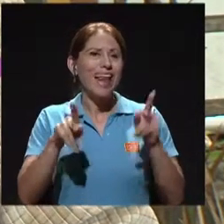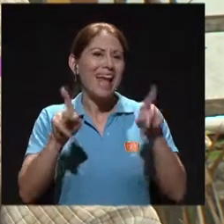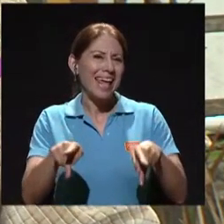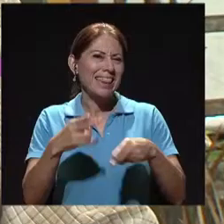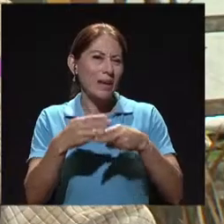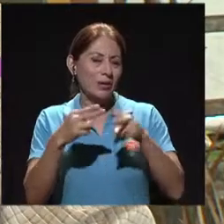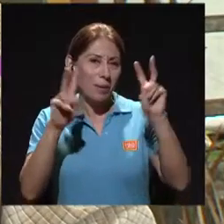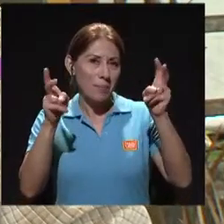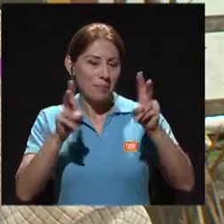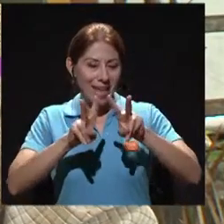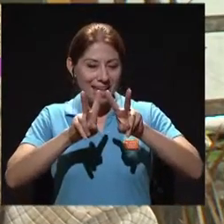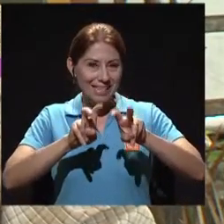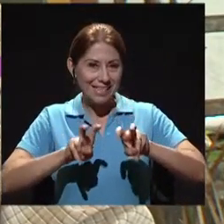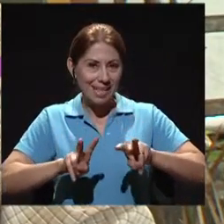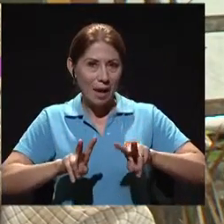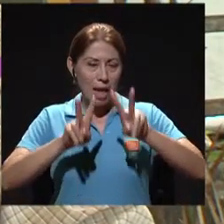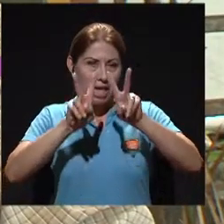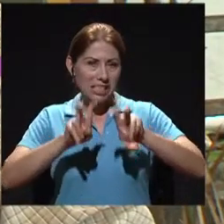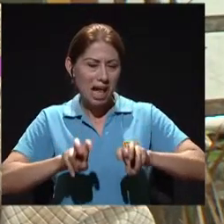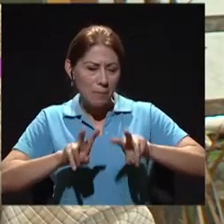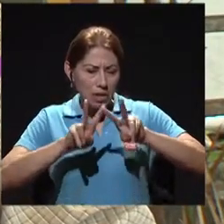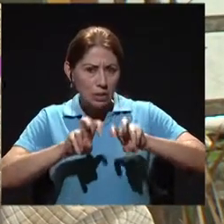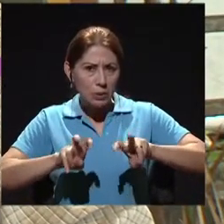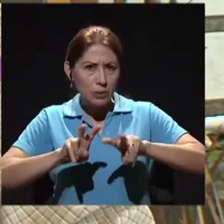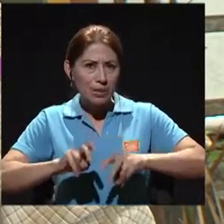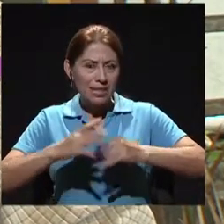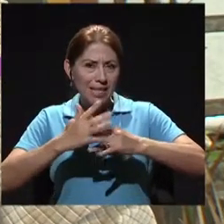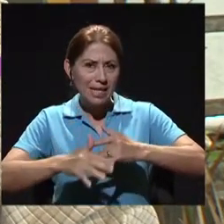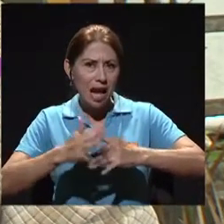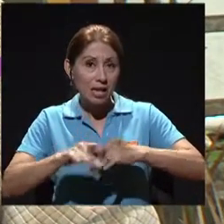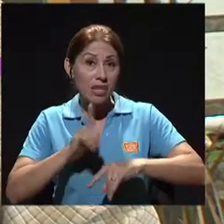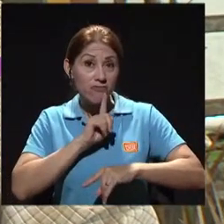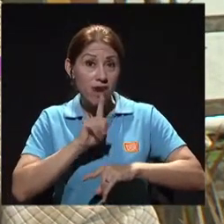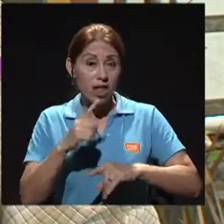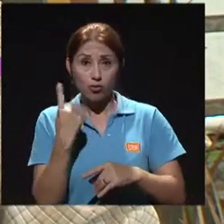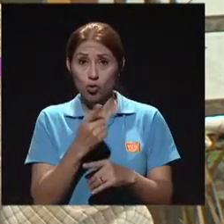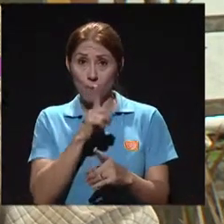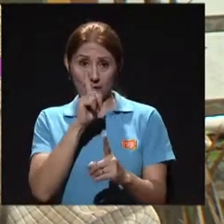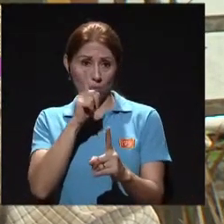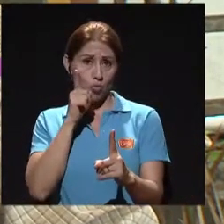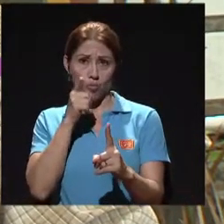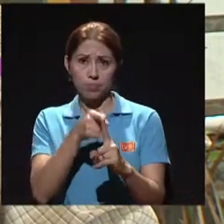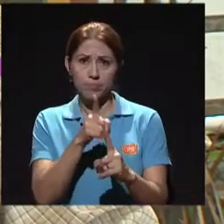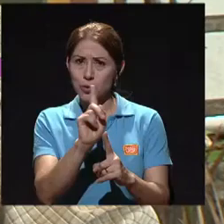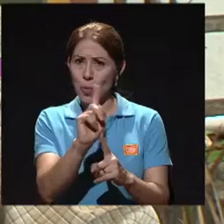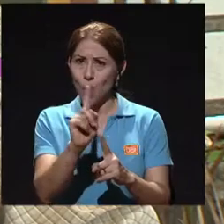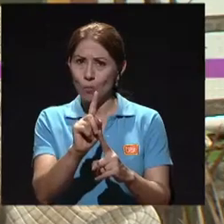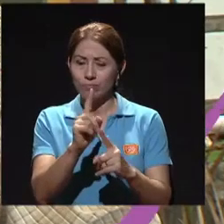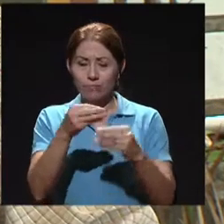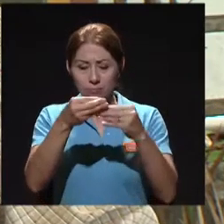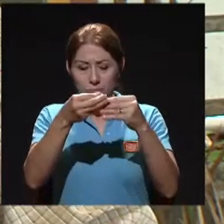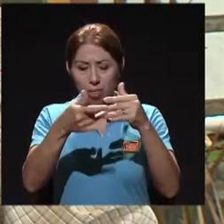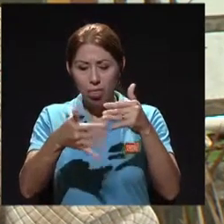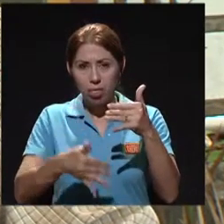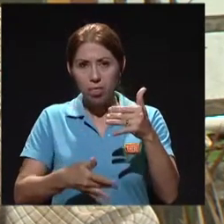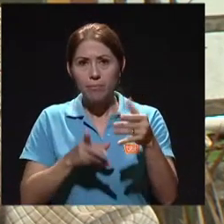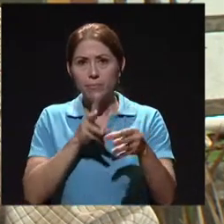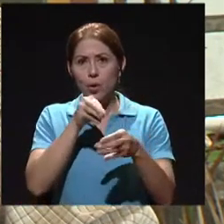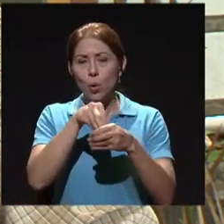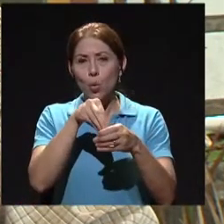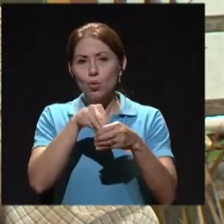gente lo llama normalmente, ¿verdad? En realidad no es un solo tipo, incluye muchos